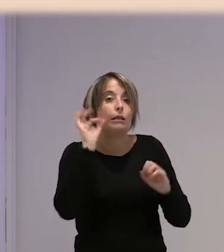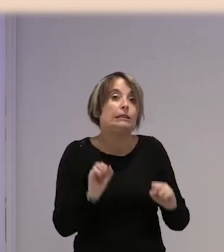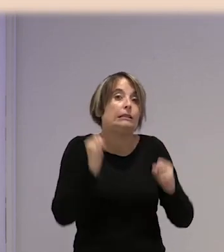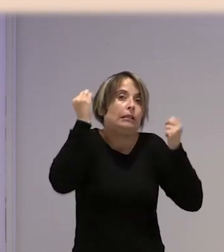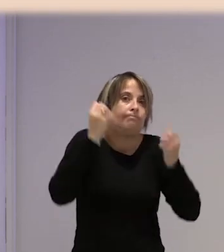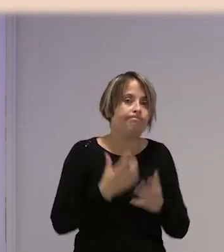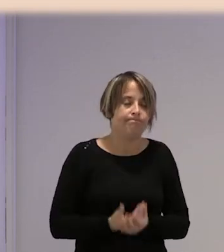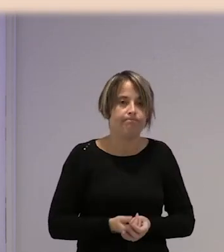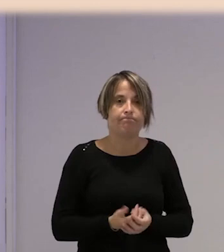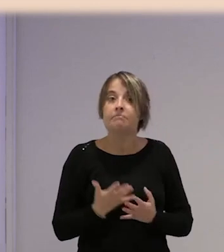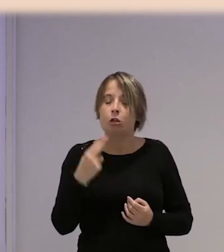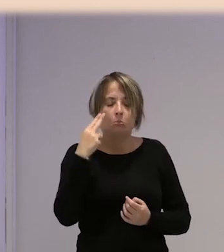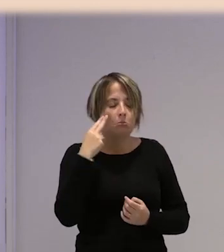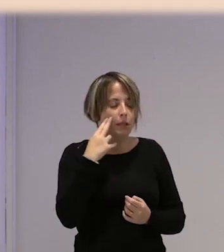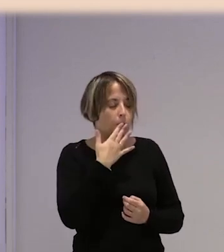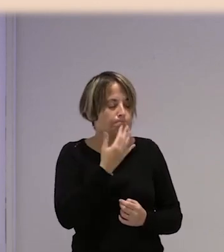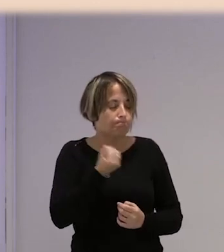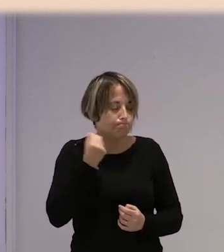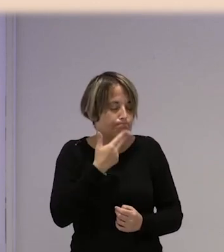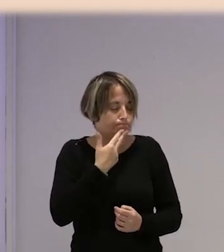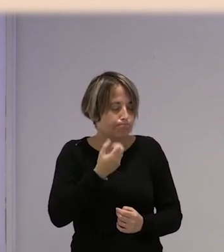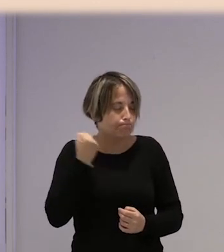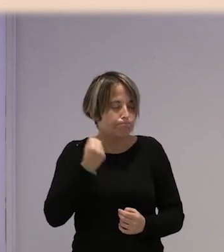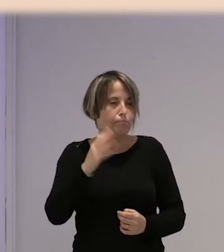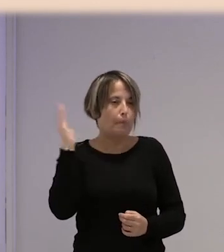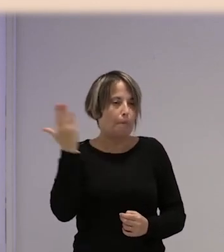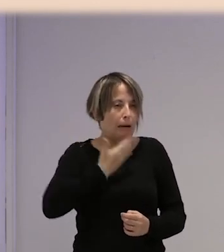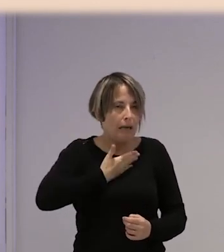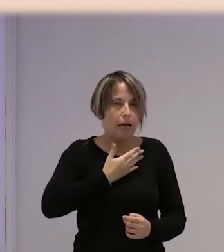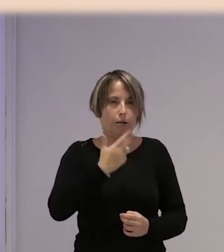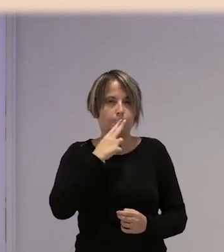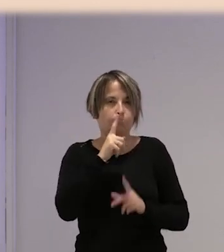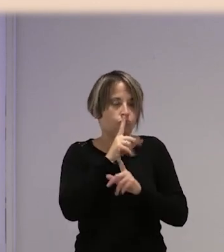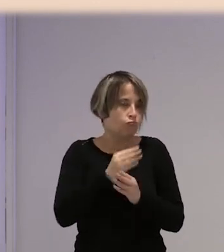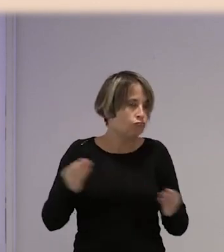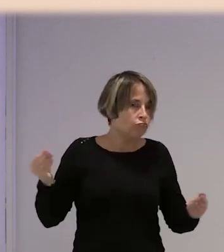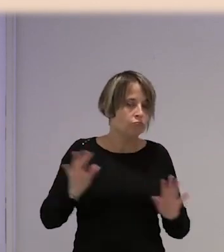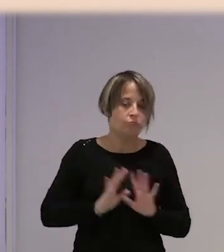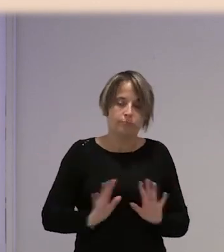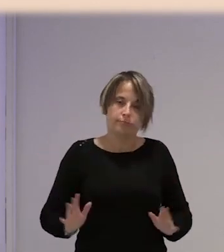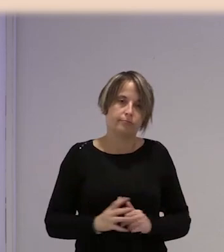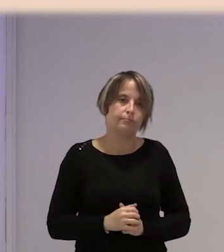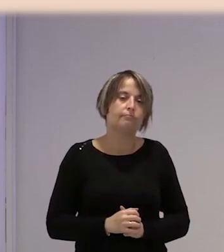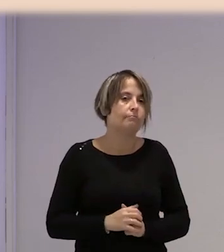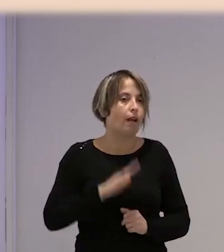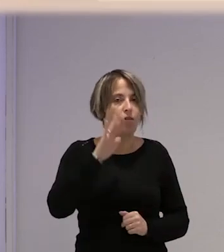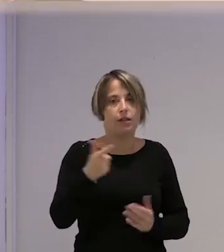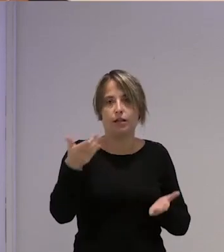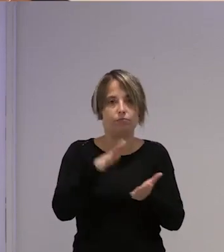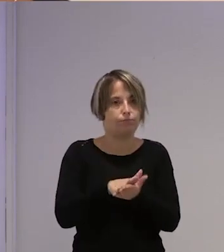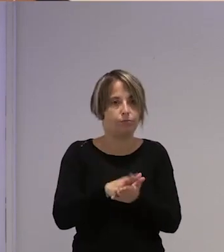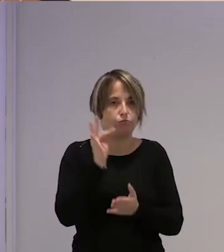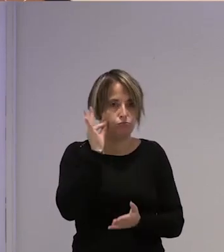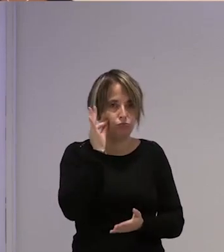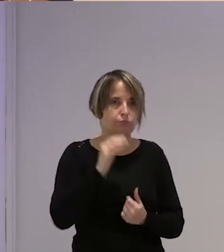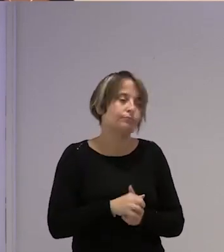Pero el miedo este que tienen con las amenazas y los abusos, pues, terminó falleciéndose la mujer.